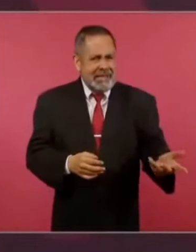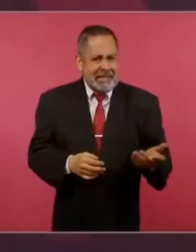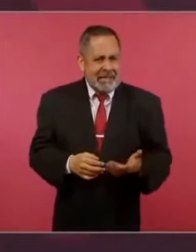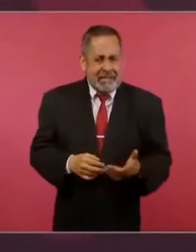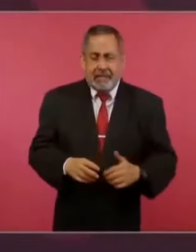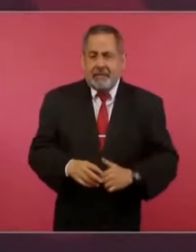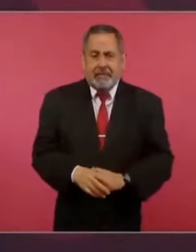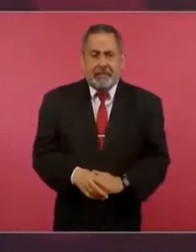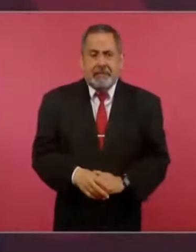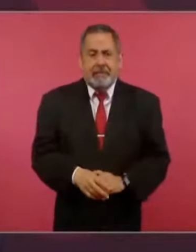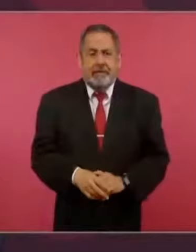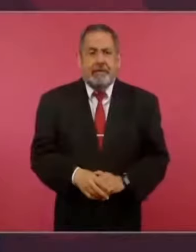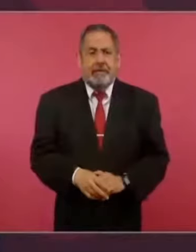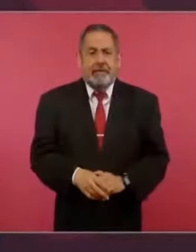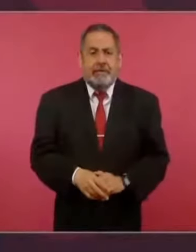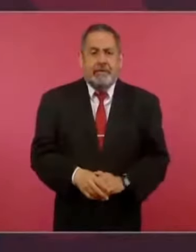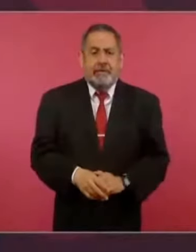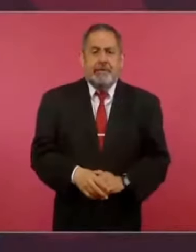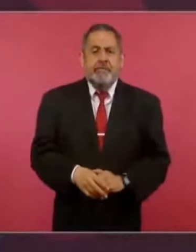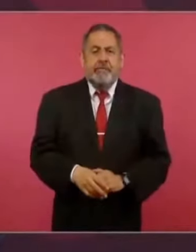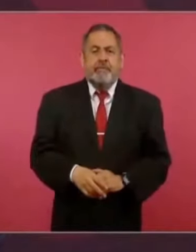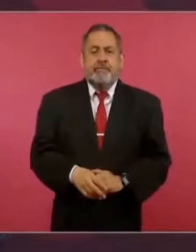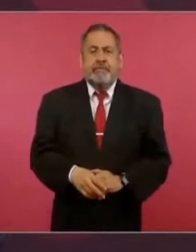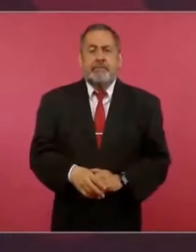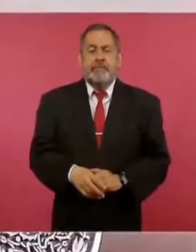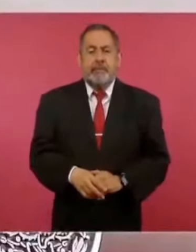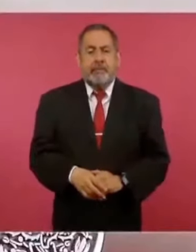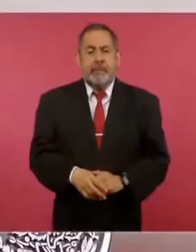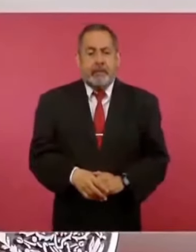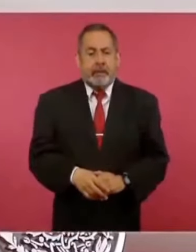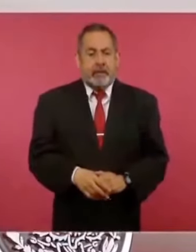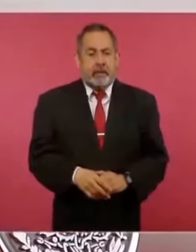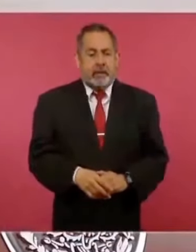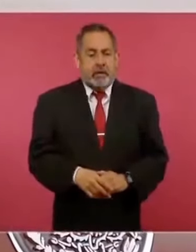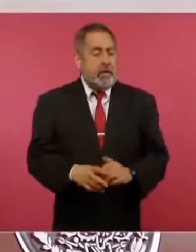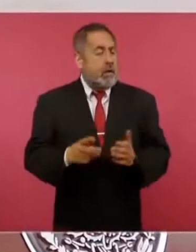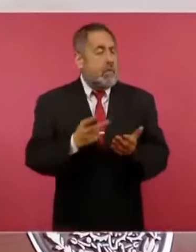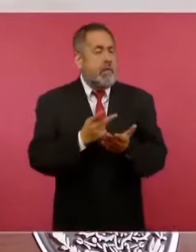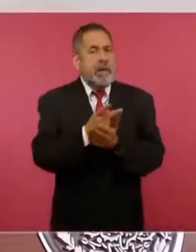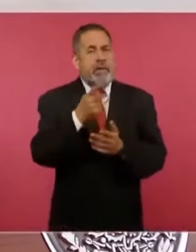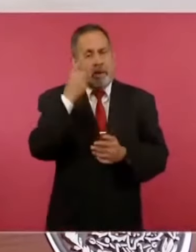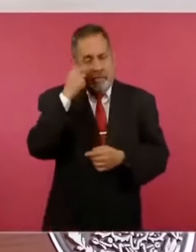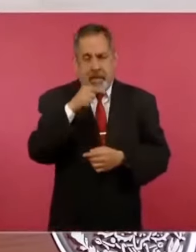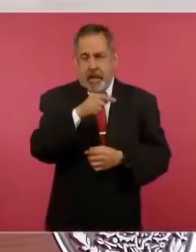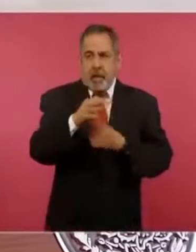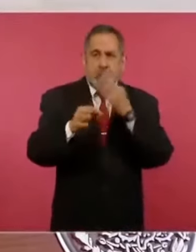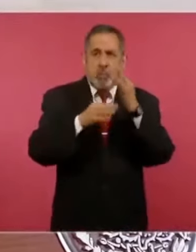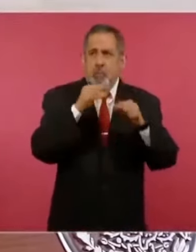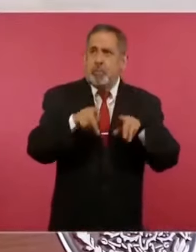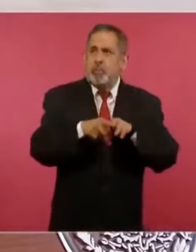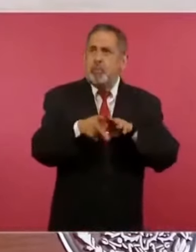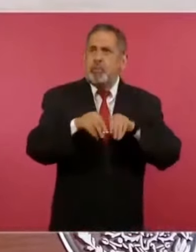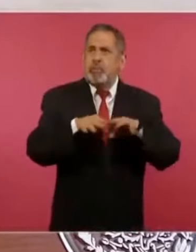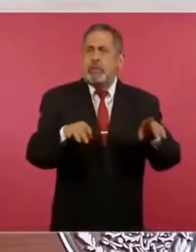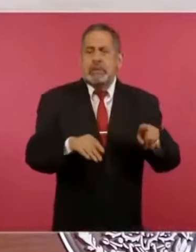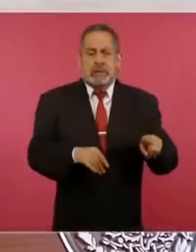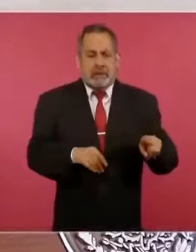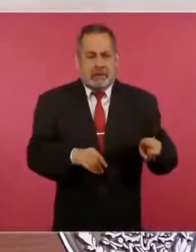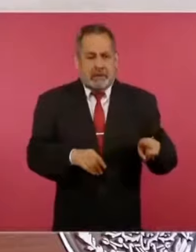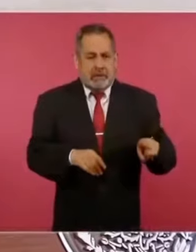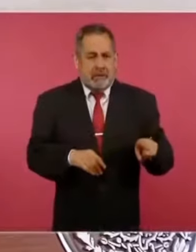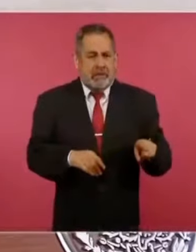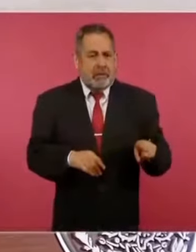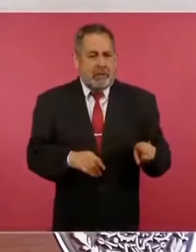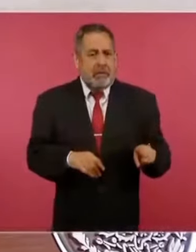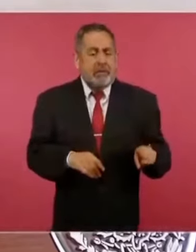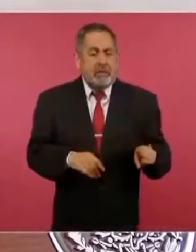Premio a el medio que con